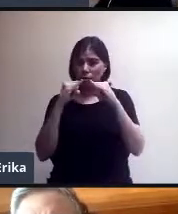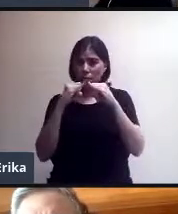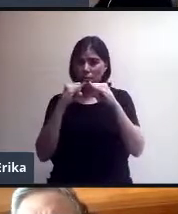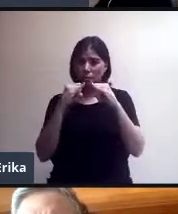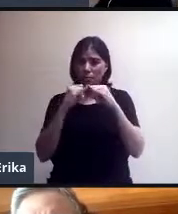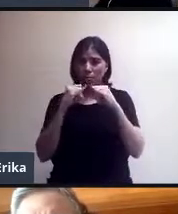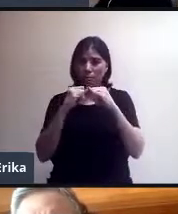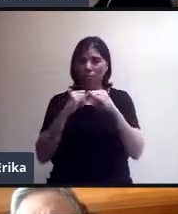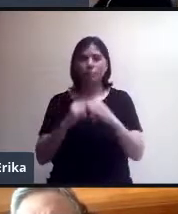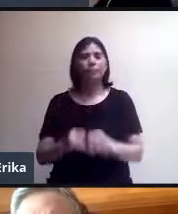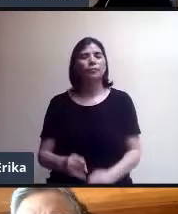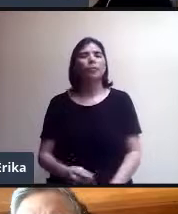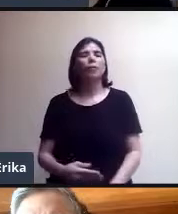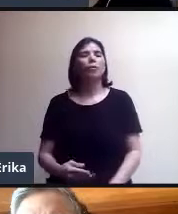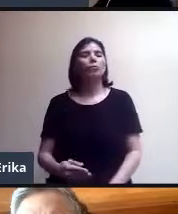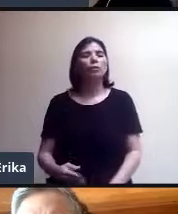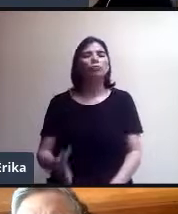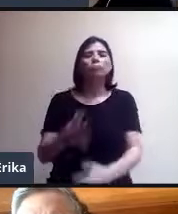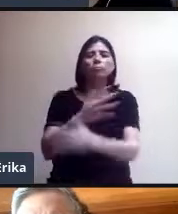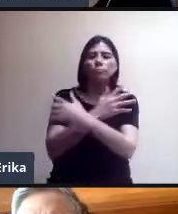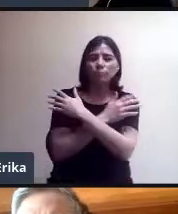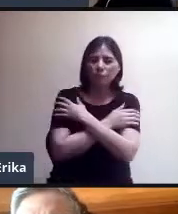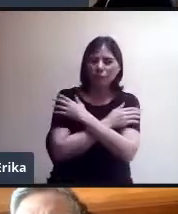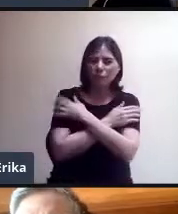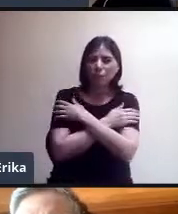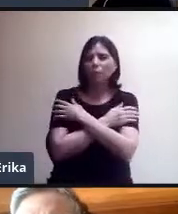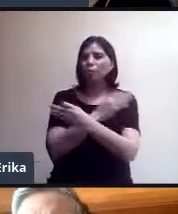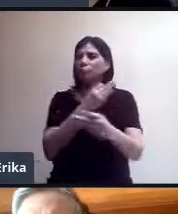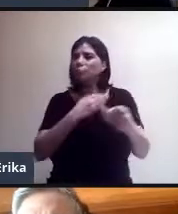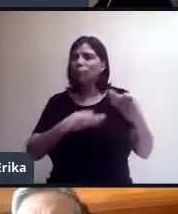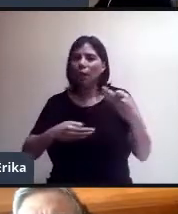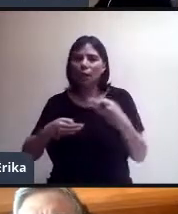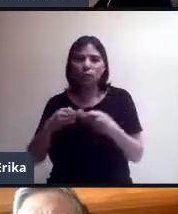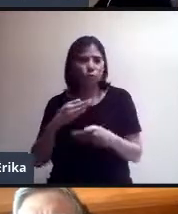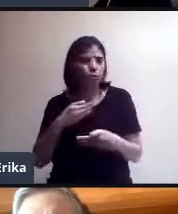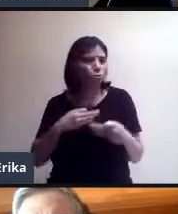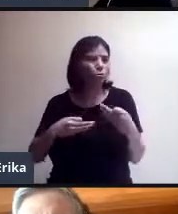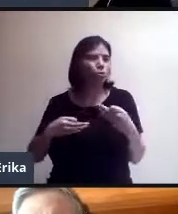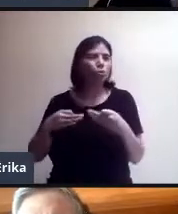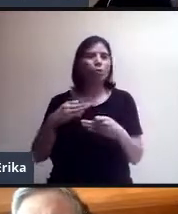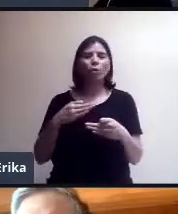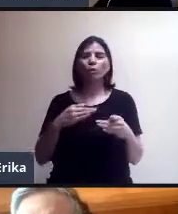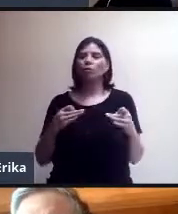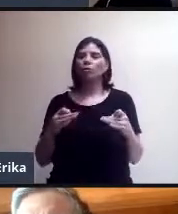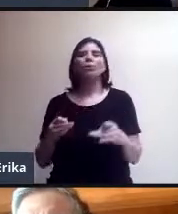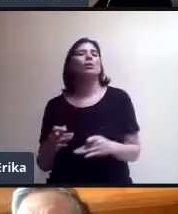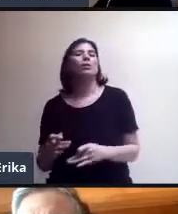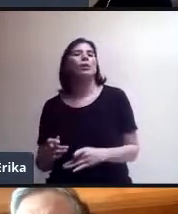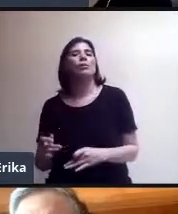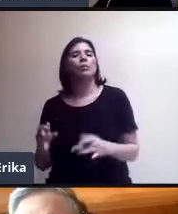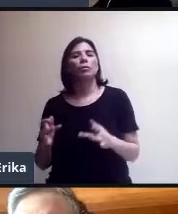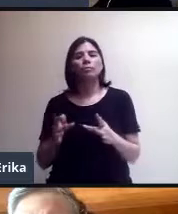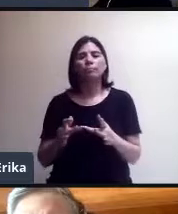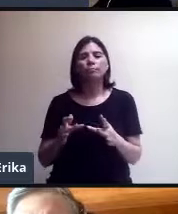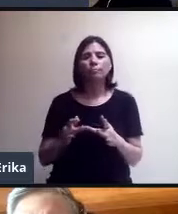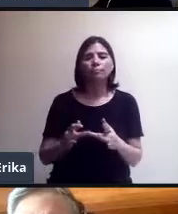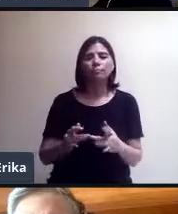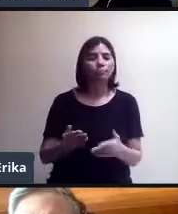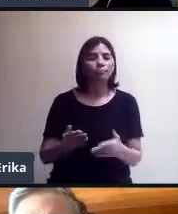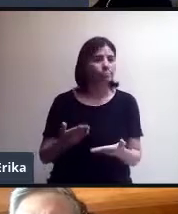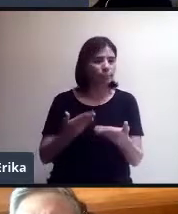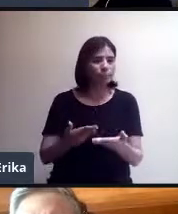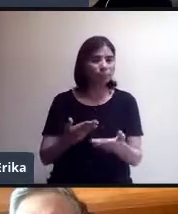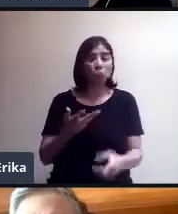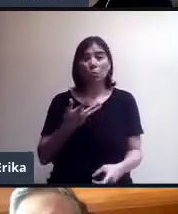les mando un abrazo a todas y a todos. Estamos en contacto, estamos para servirles. Y cualquier duda, pues